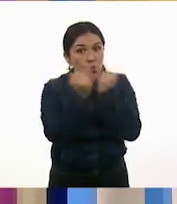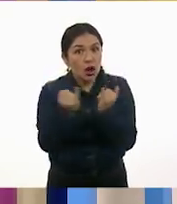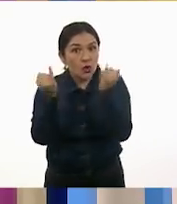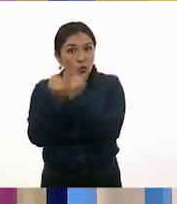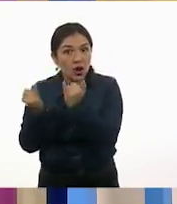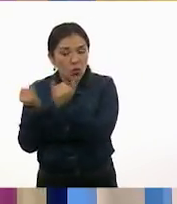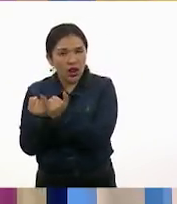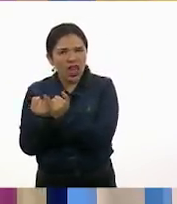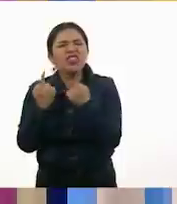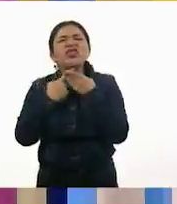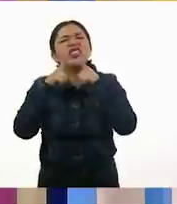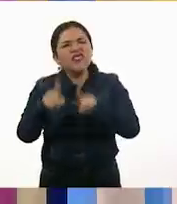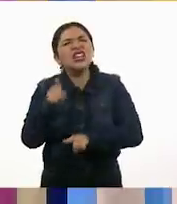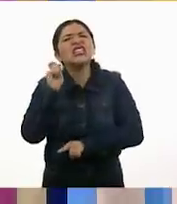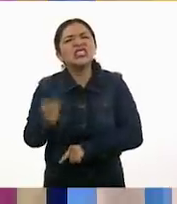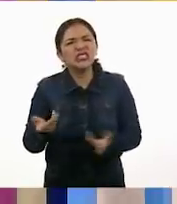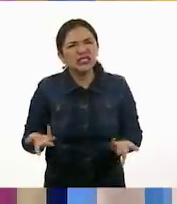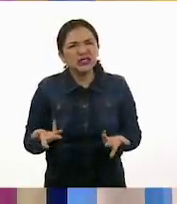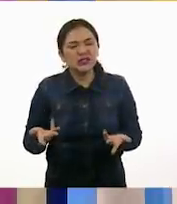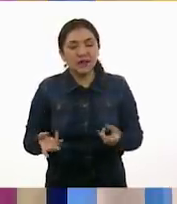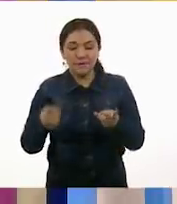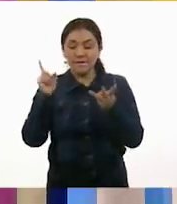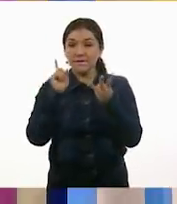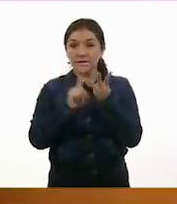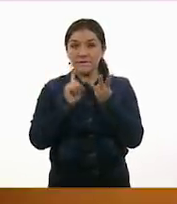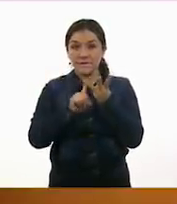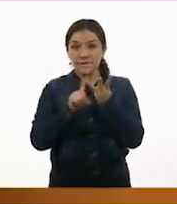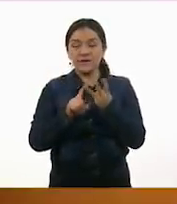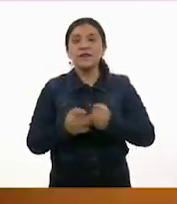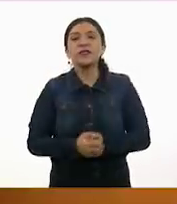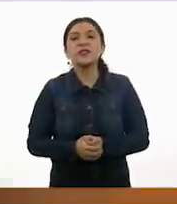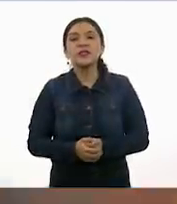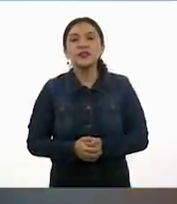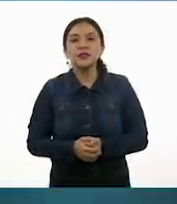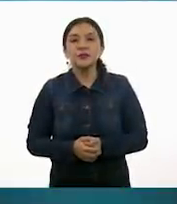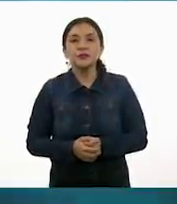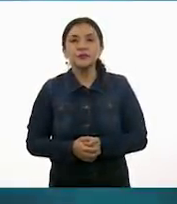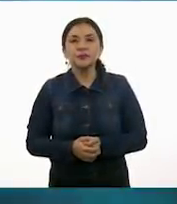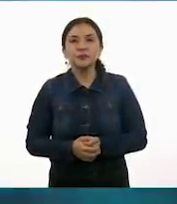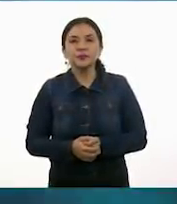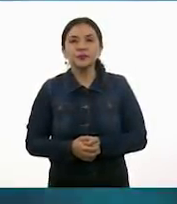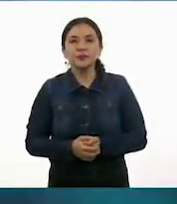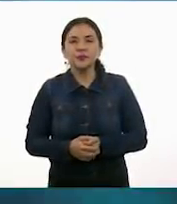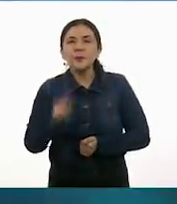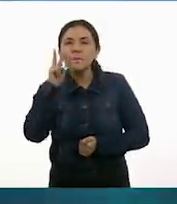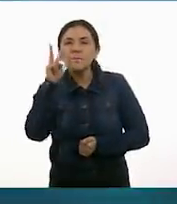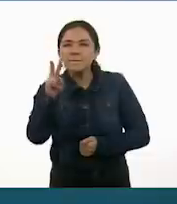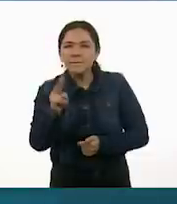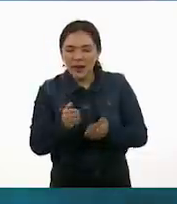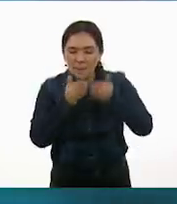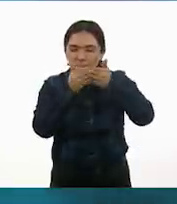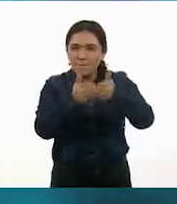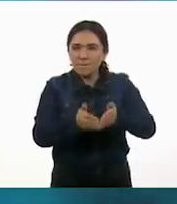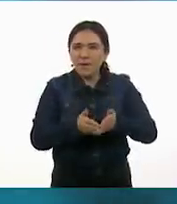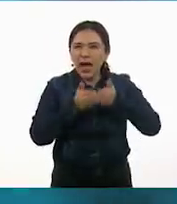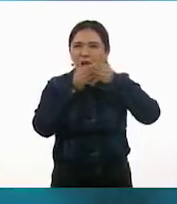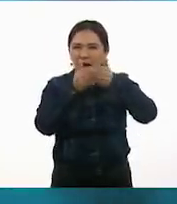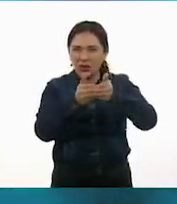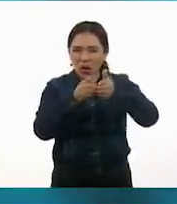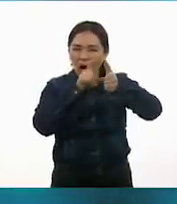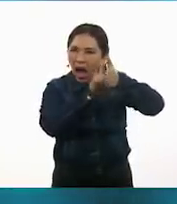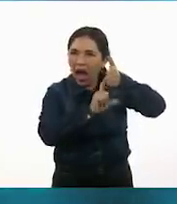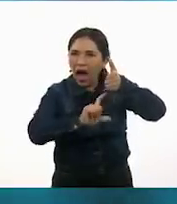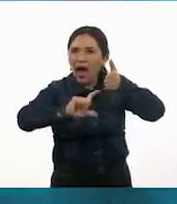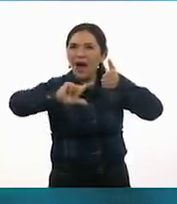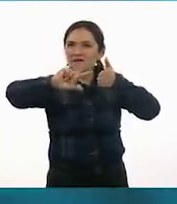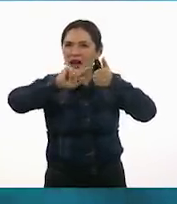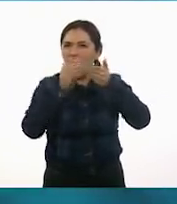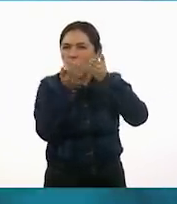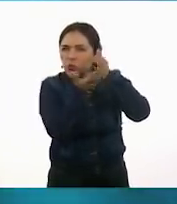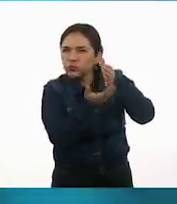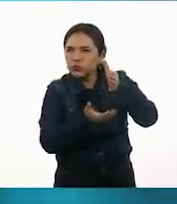usando